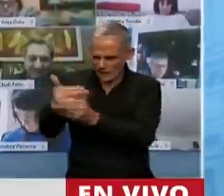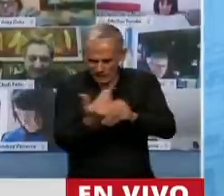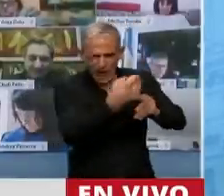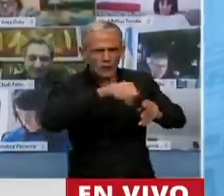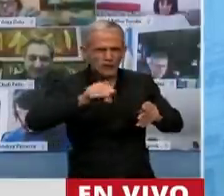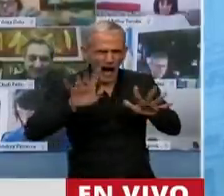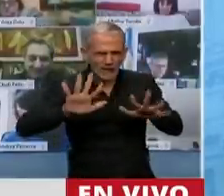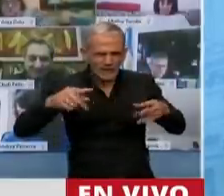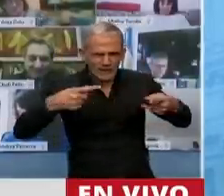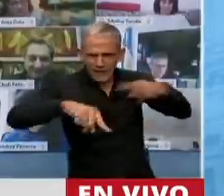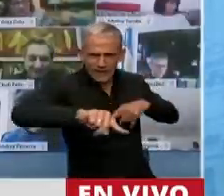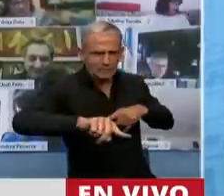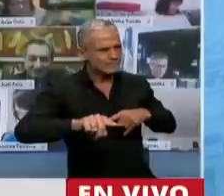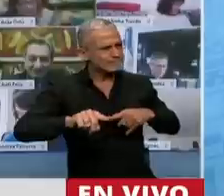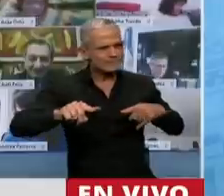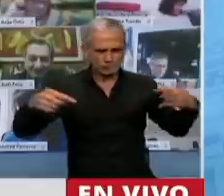ausentes.